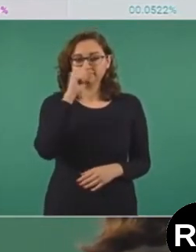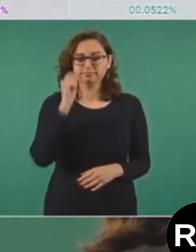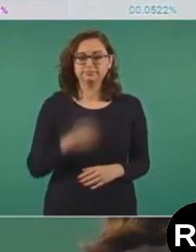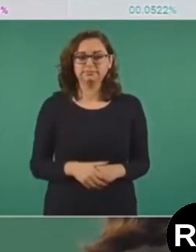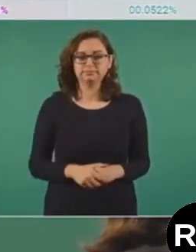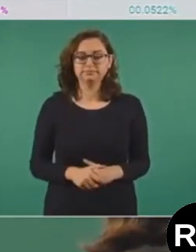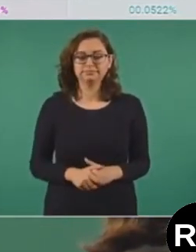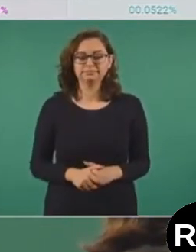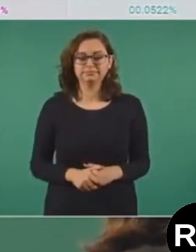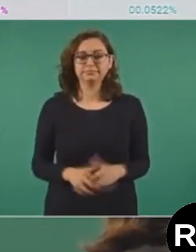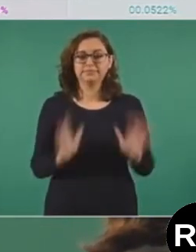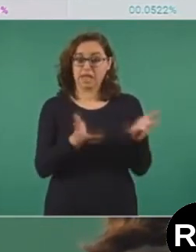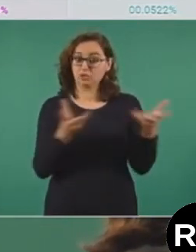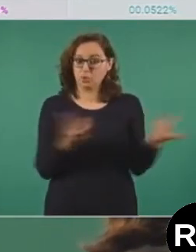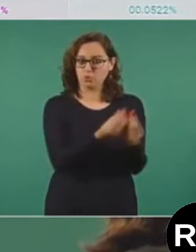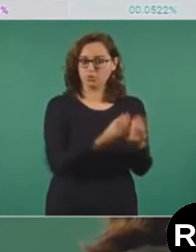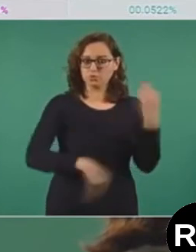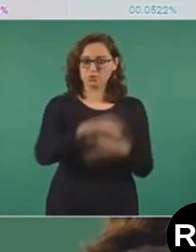Sí, porque ahora se juntaron todos.